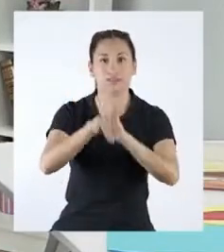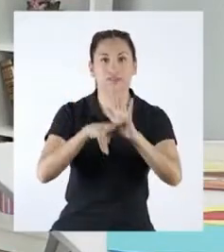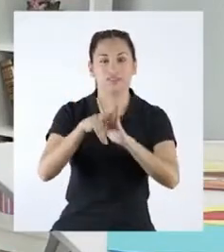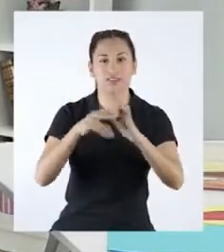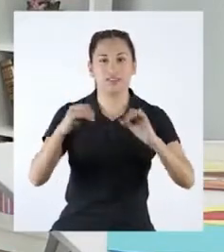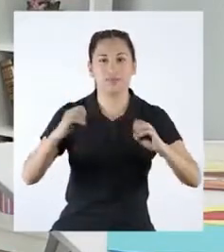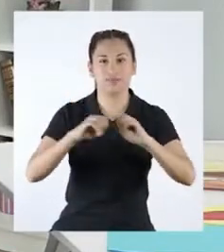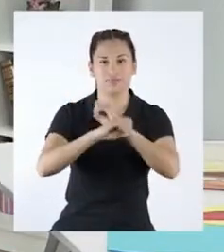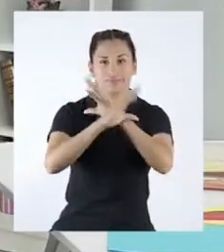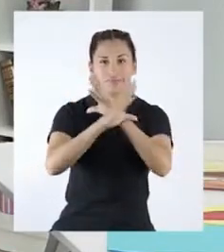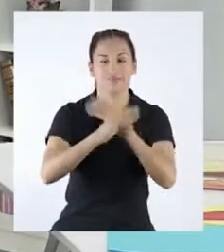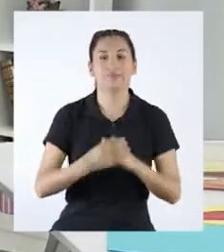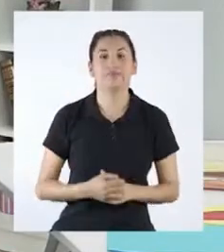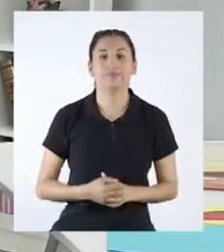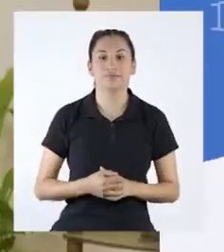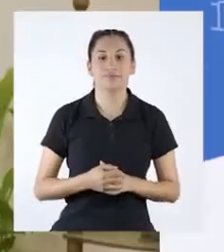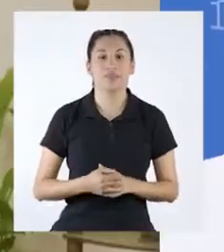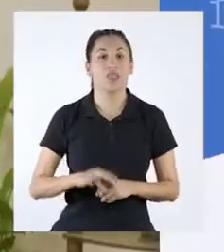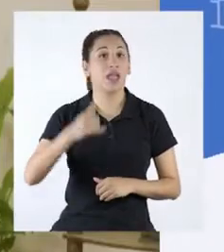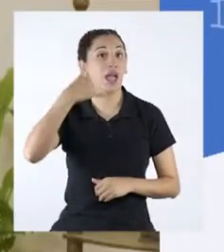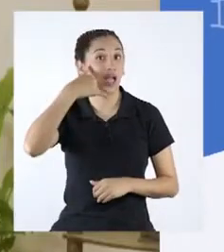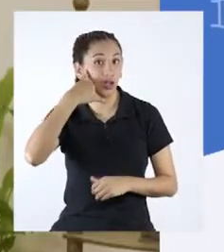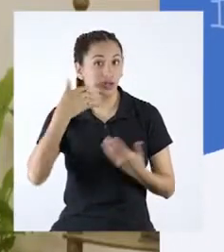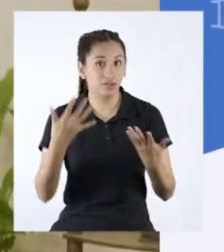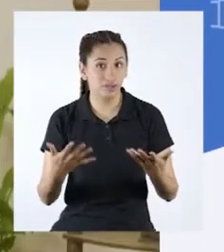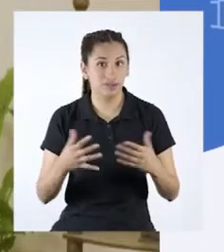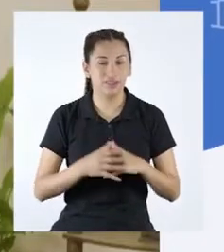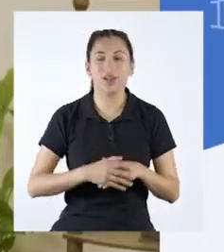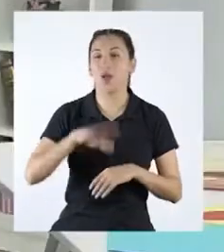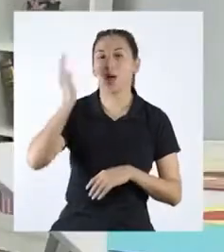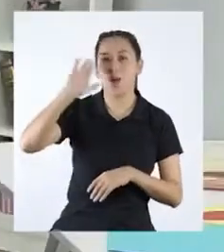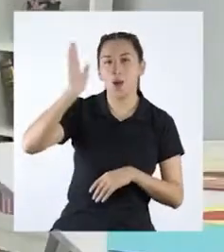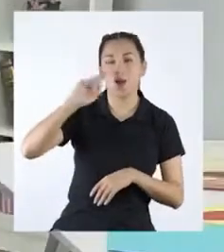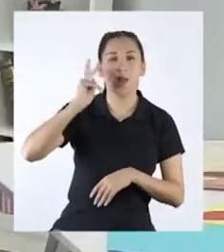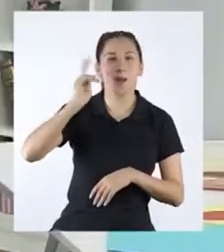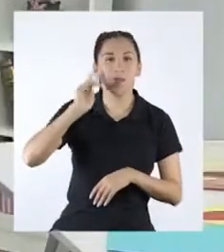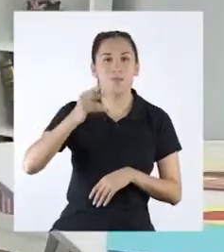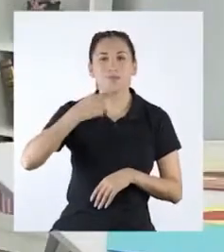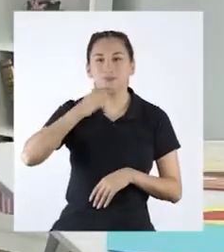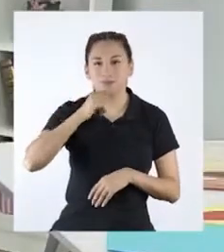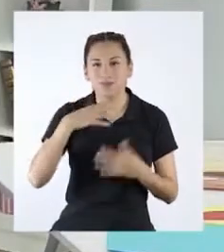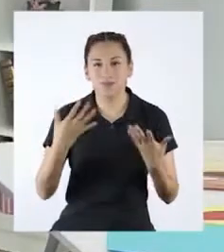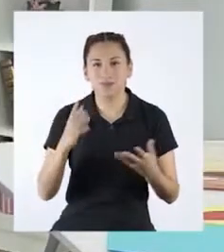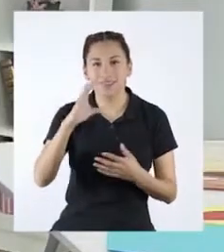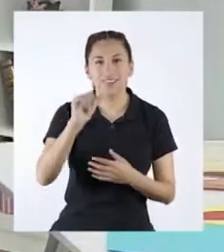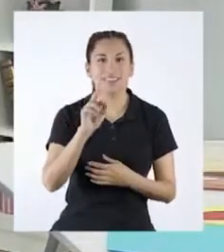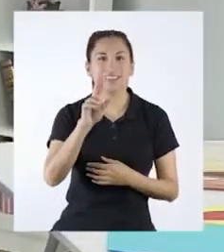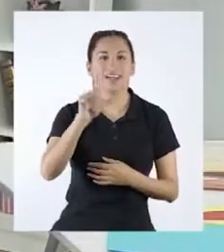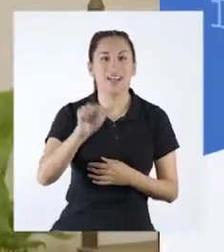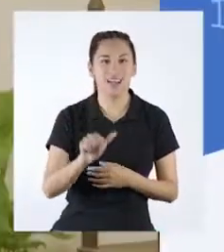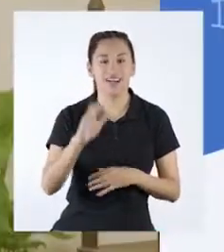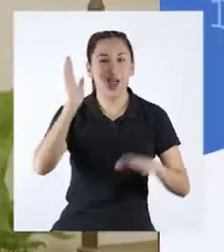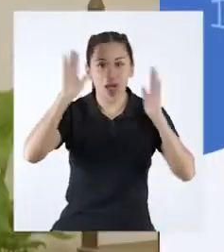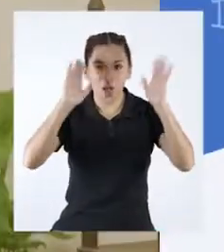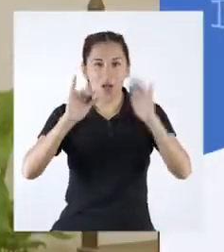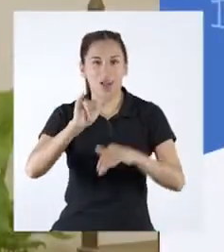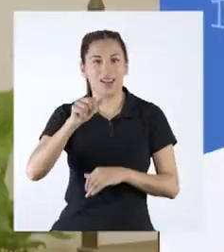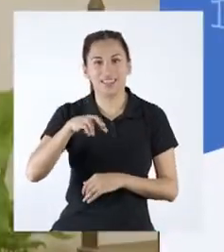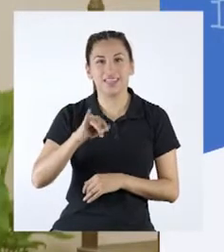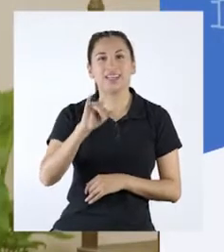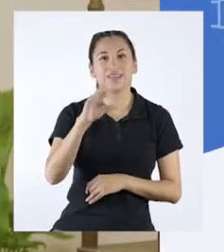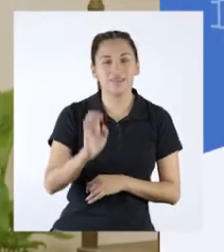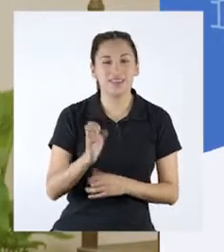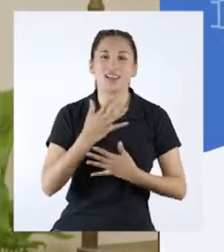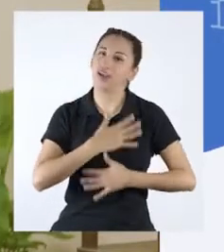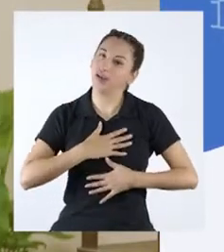Proyectando videollamada. ¿Aló? Hola, profesora Carla. Hola,